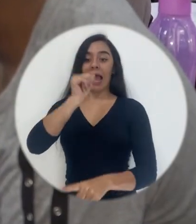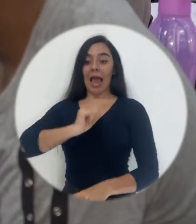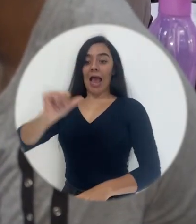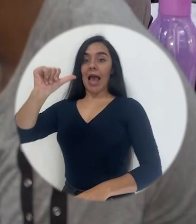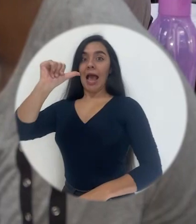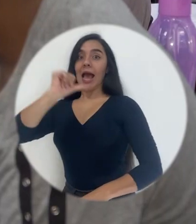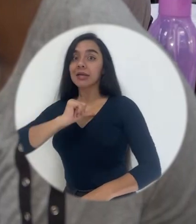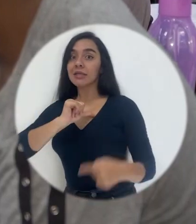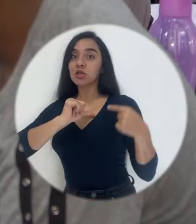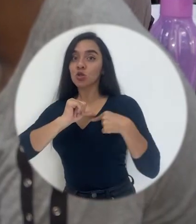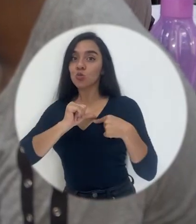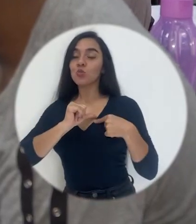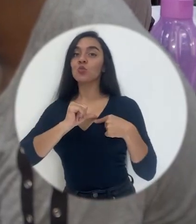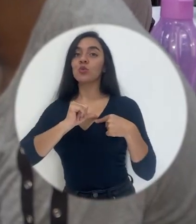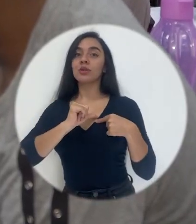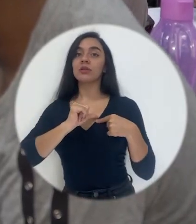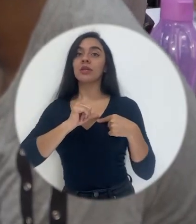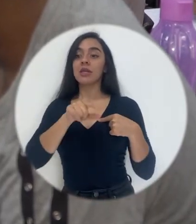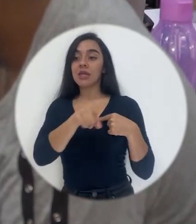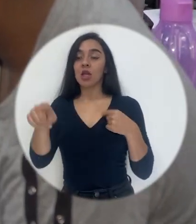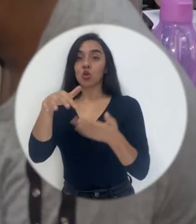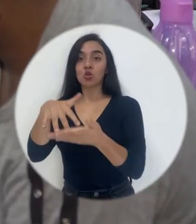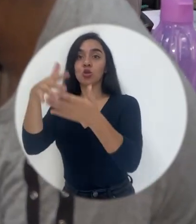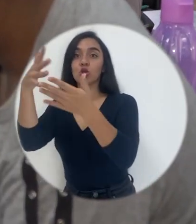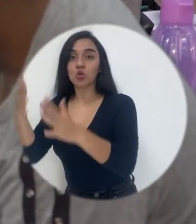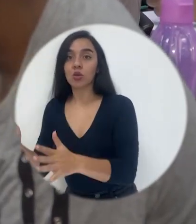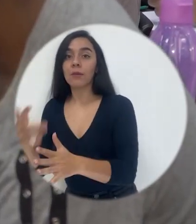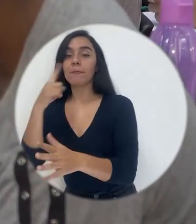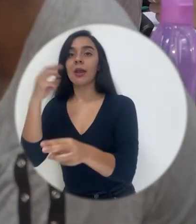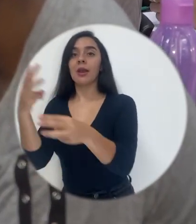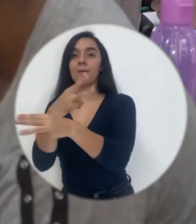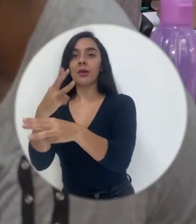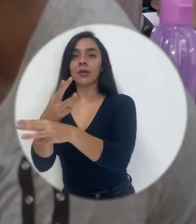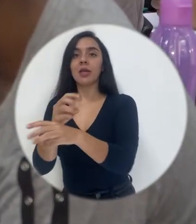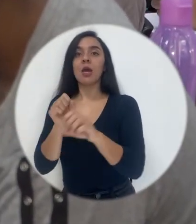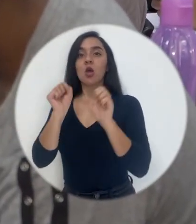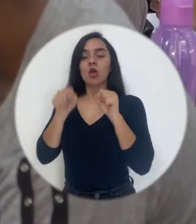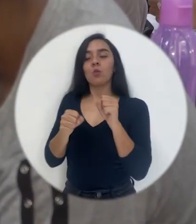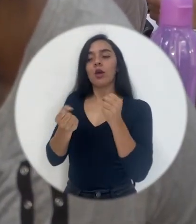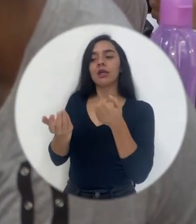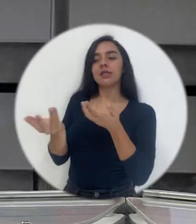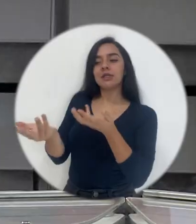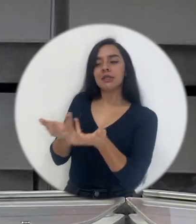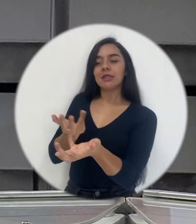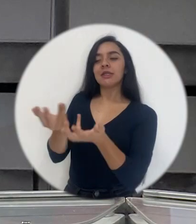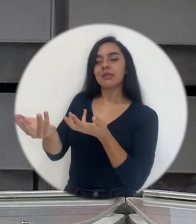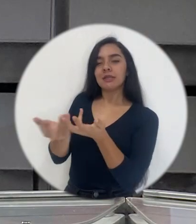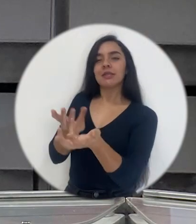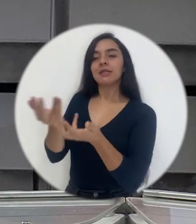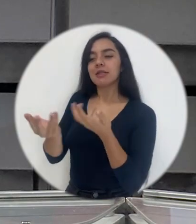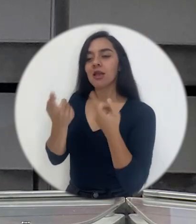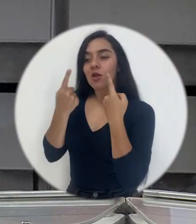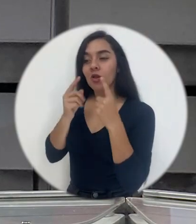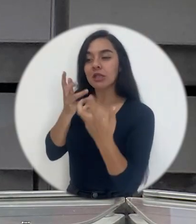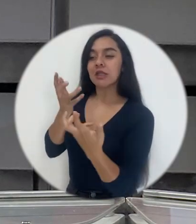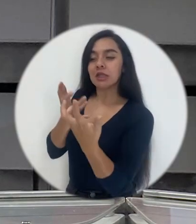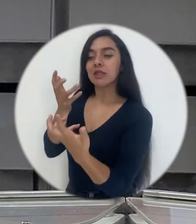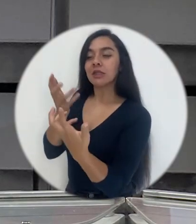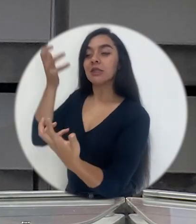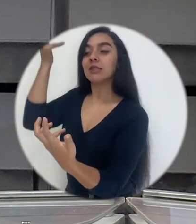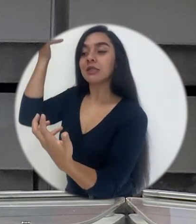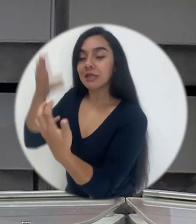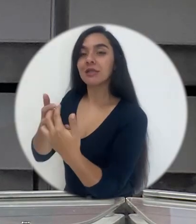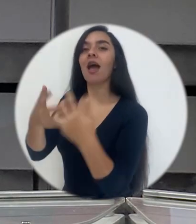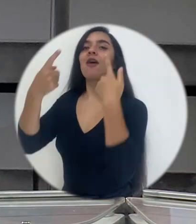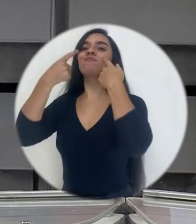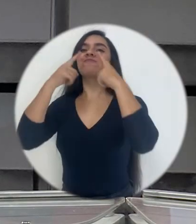matemáticas, sino las actitudes que tienen sus estudiantes hacia las matemáticas, pues, sin duda alguna, va a beneficiar el aprendizaje en estos jóvenes.